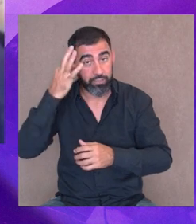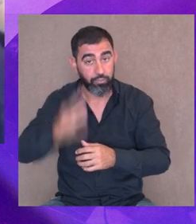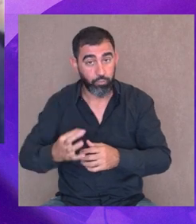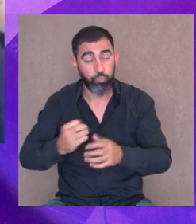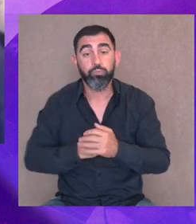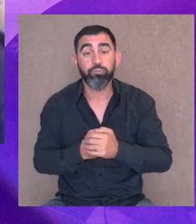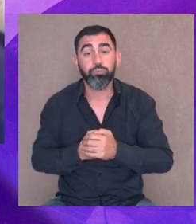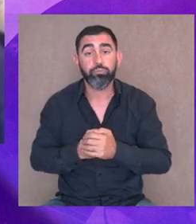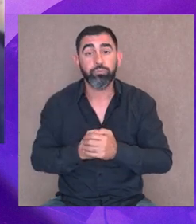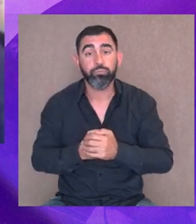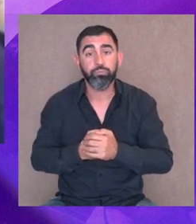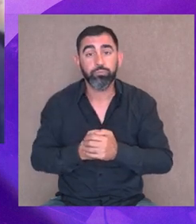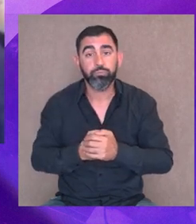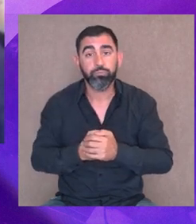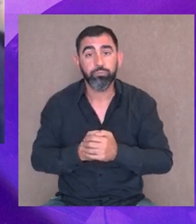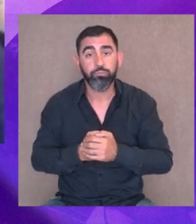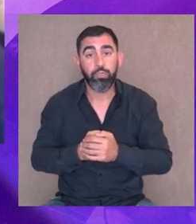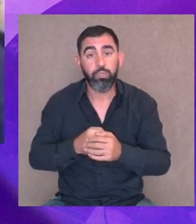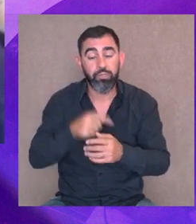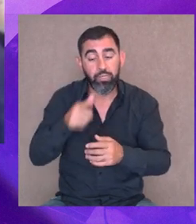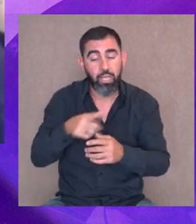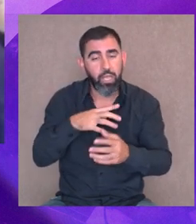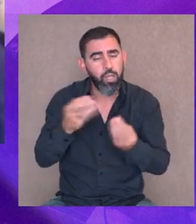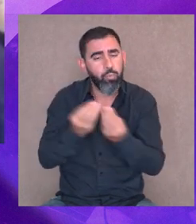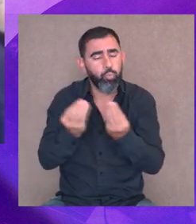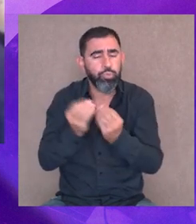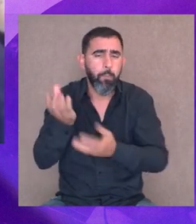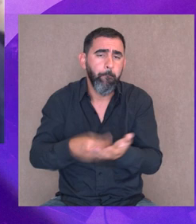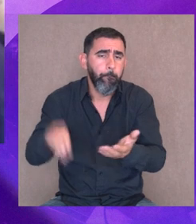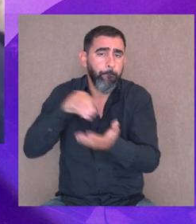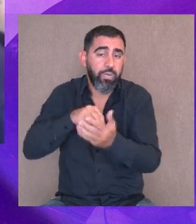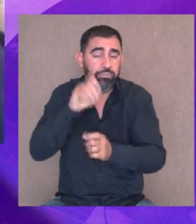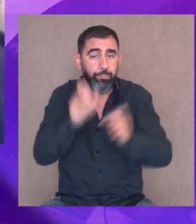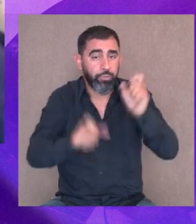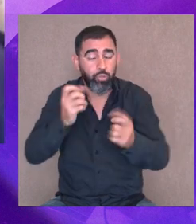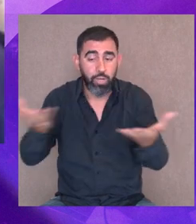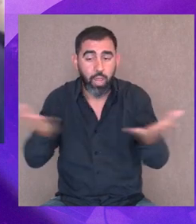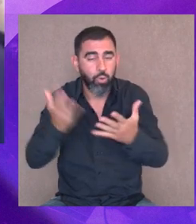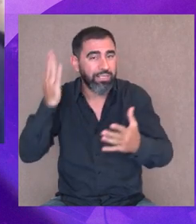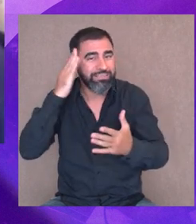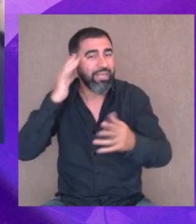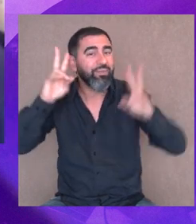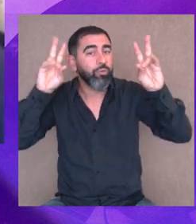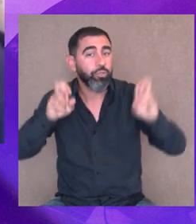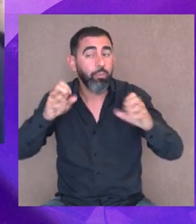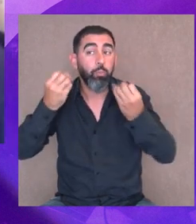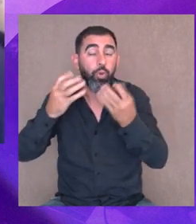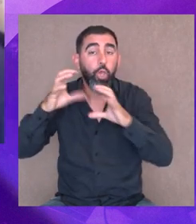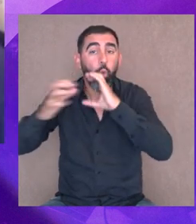esa comunicación está teniendo puntos, que muchas más personas son conscientes de este tema,